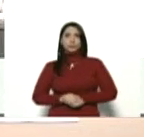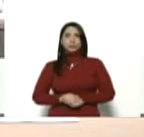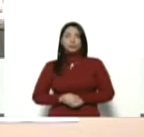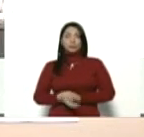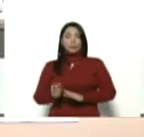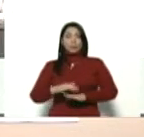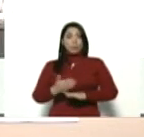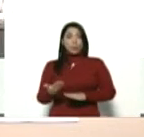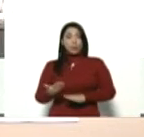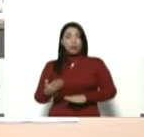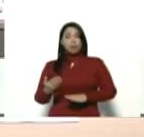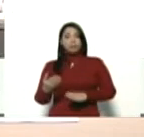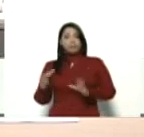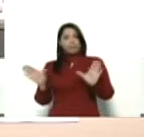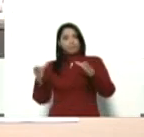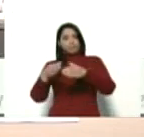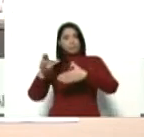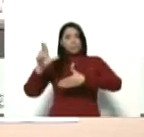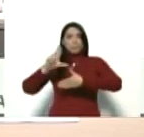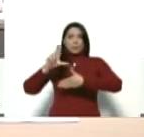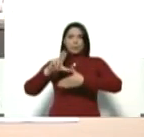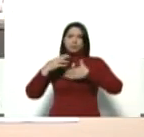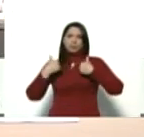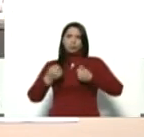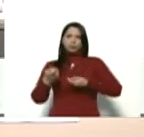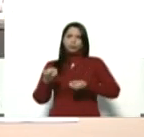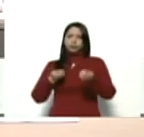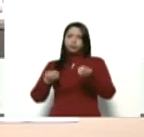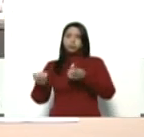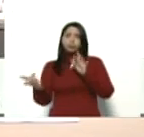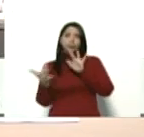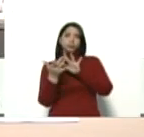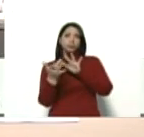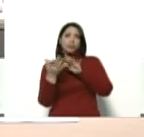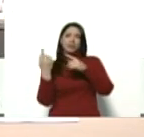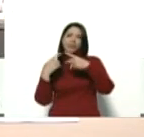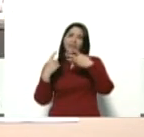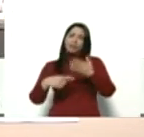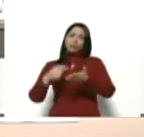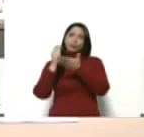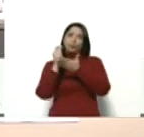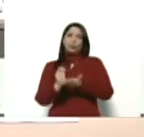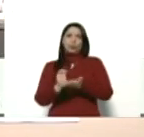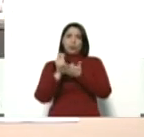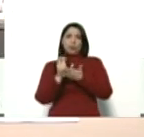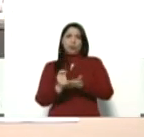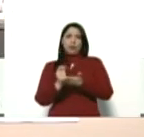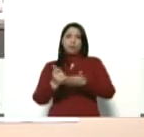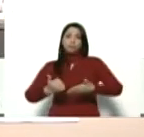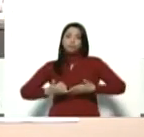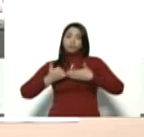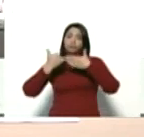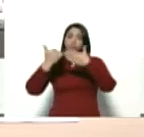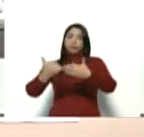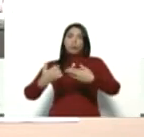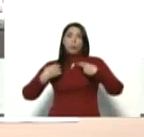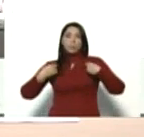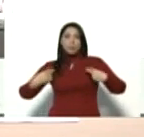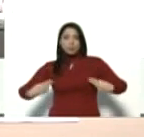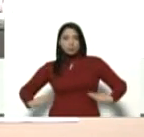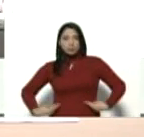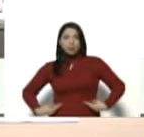Organización Panamericana de la Salud está coordinando varias toneladas de ayuda humanitaria,